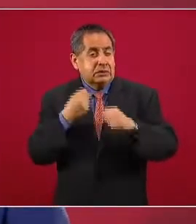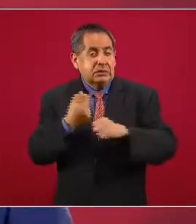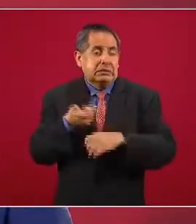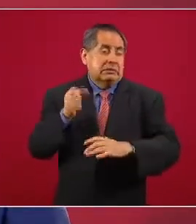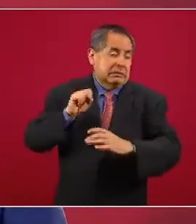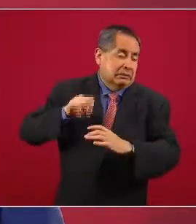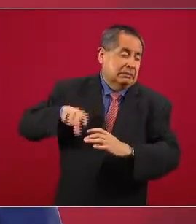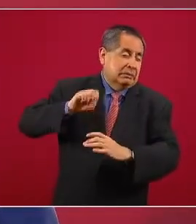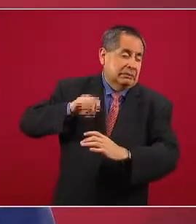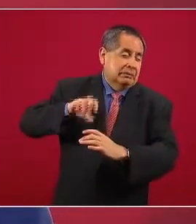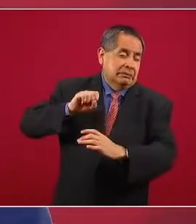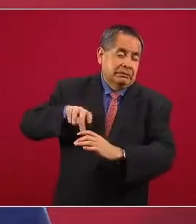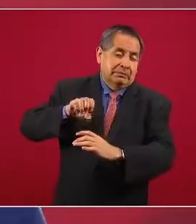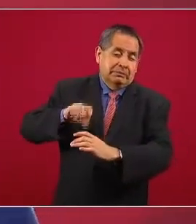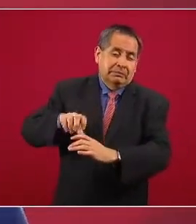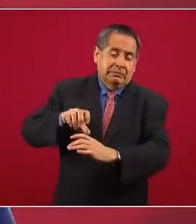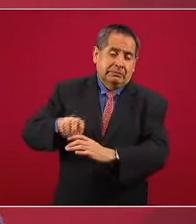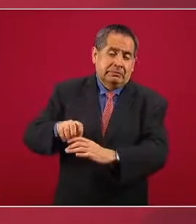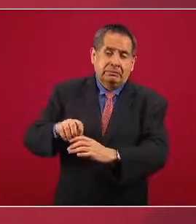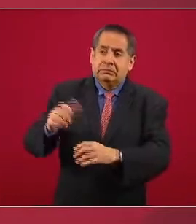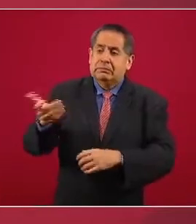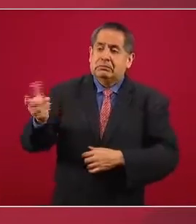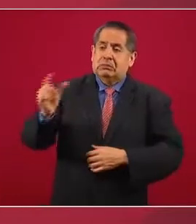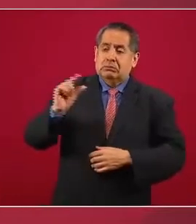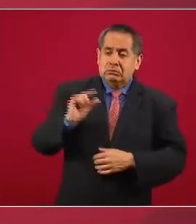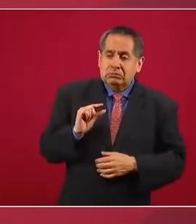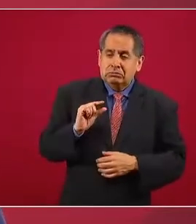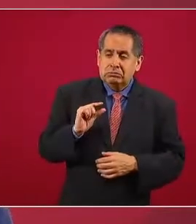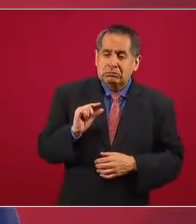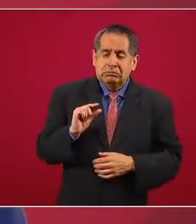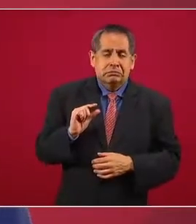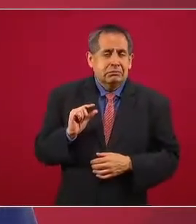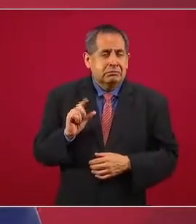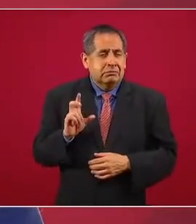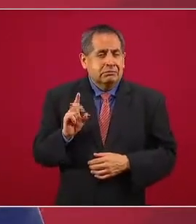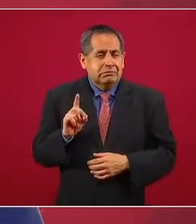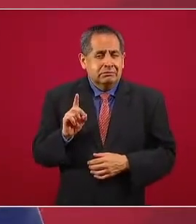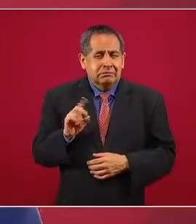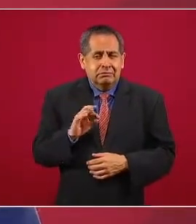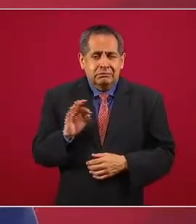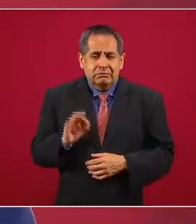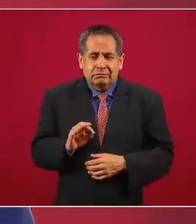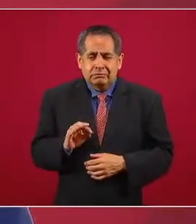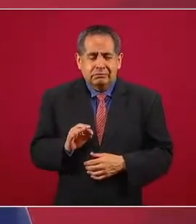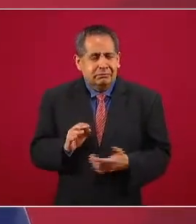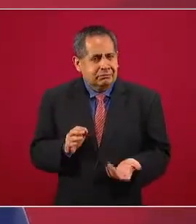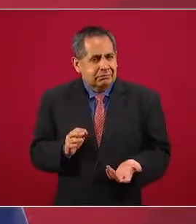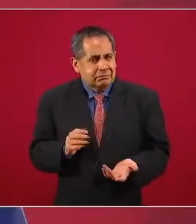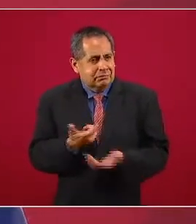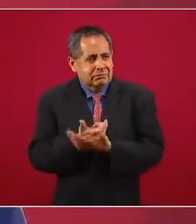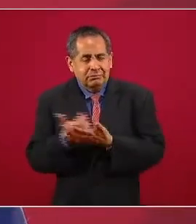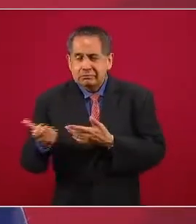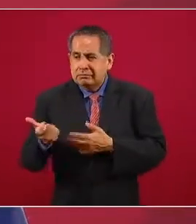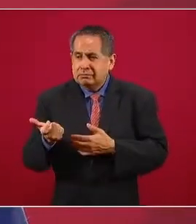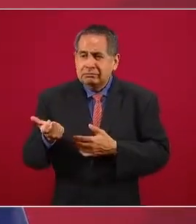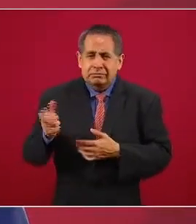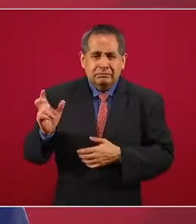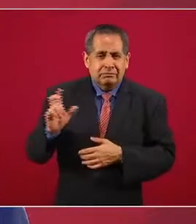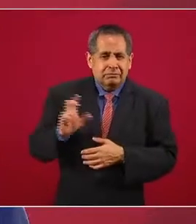y apenas tener el 30 por ciento de su salario promedio.